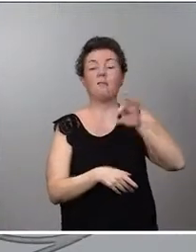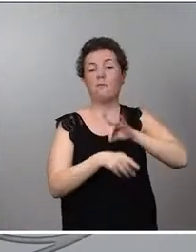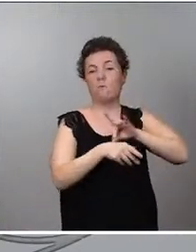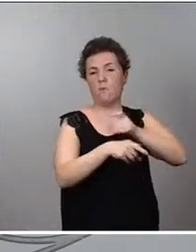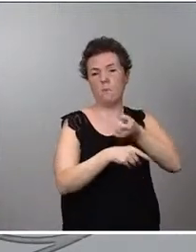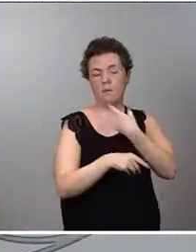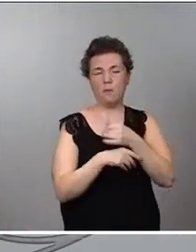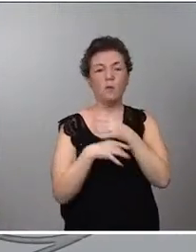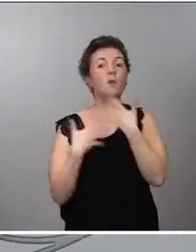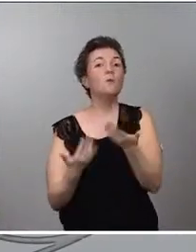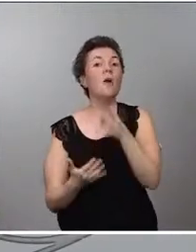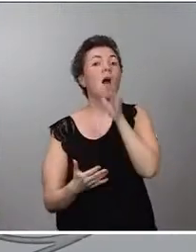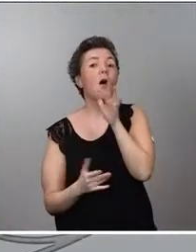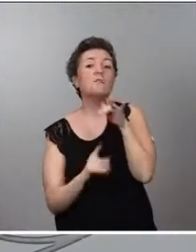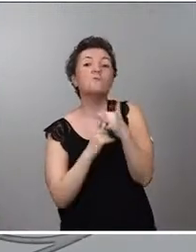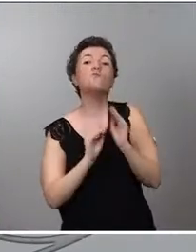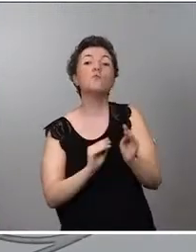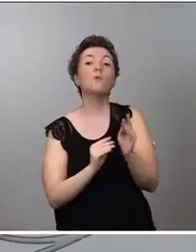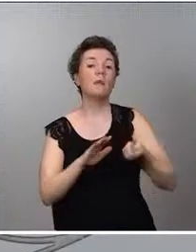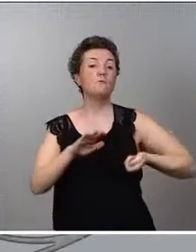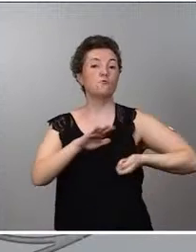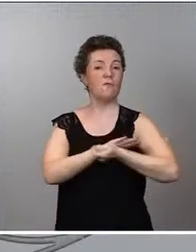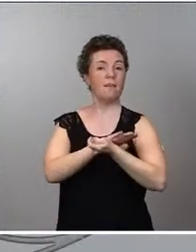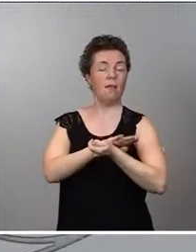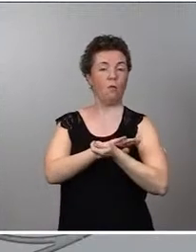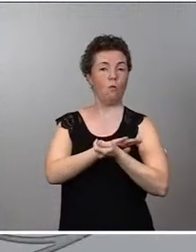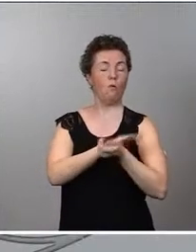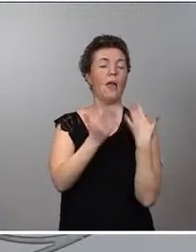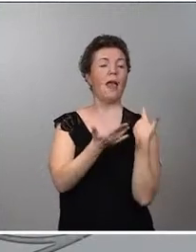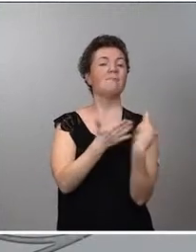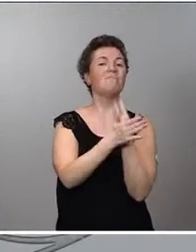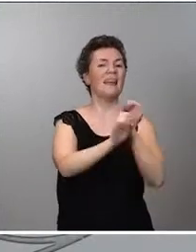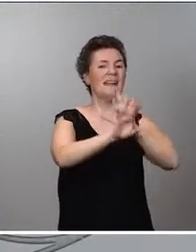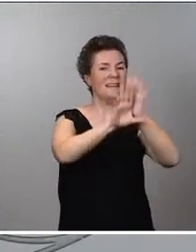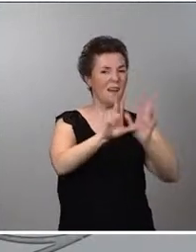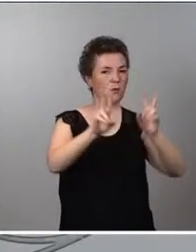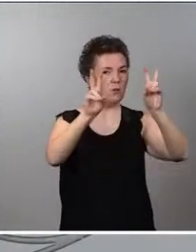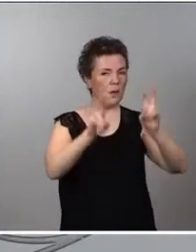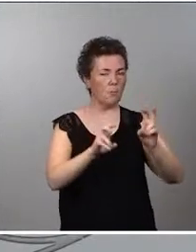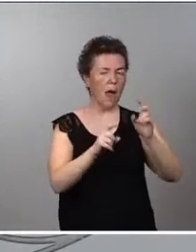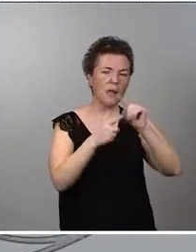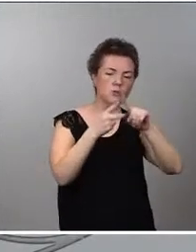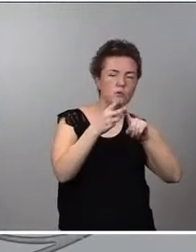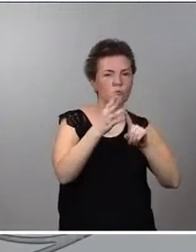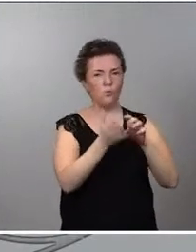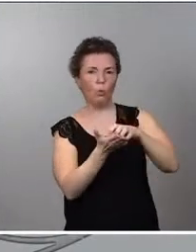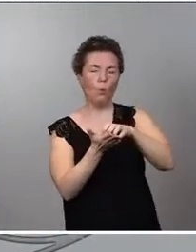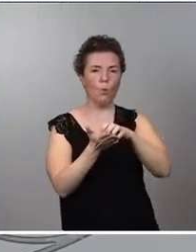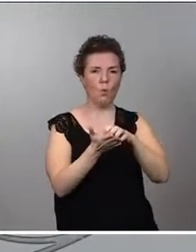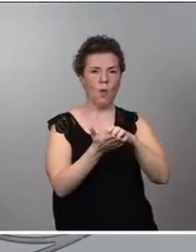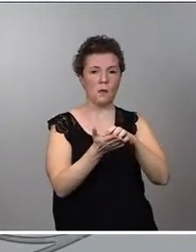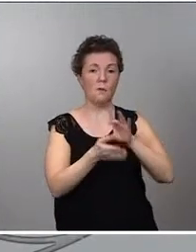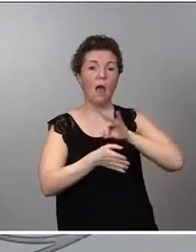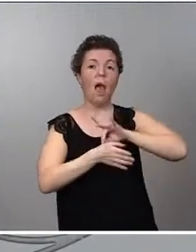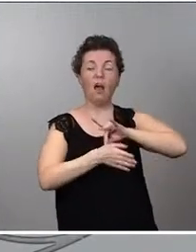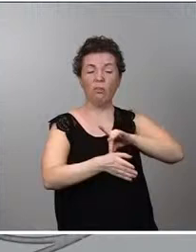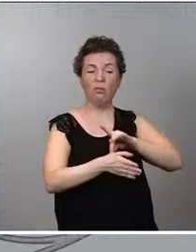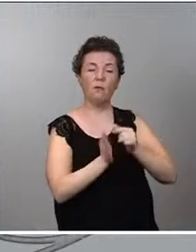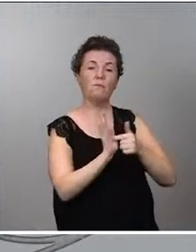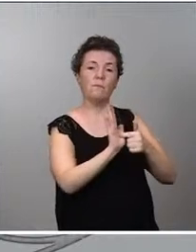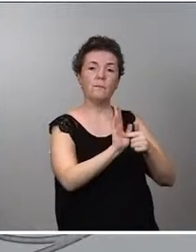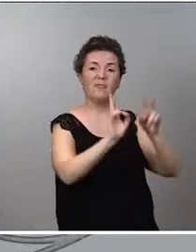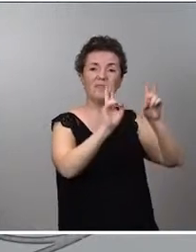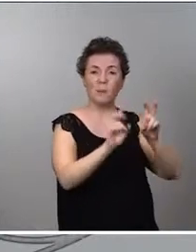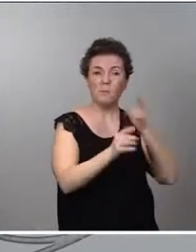actual es que se ha solicitado aclaraciones respecto a una serie de cuestiones que se ha planteado la agencia en relación a este